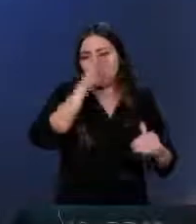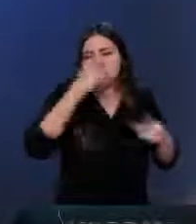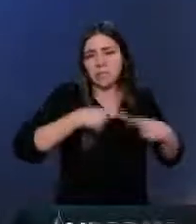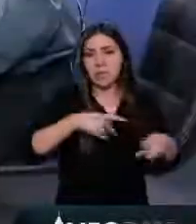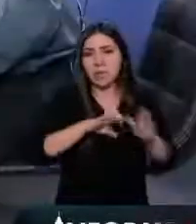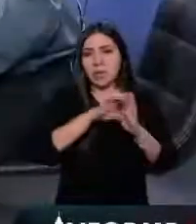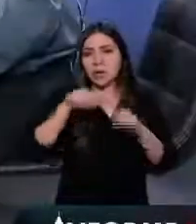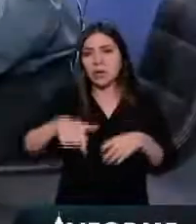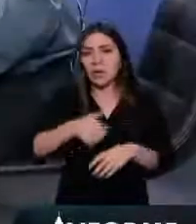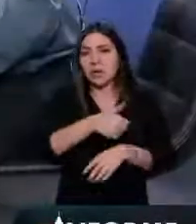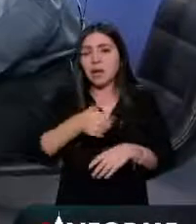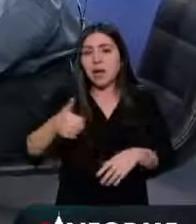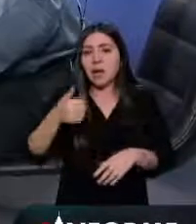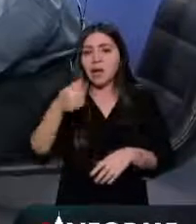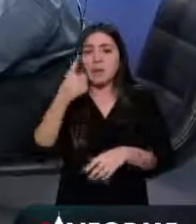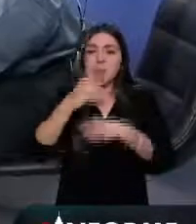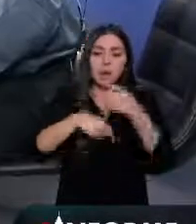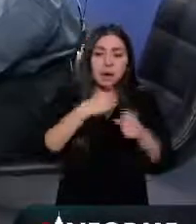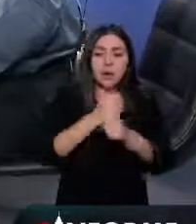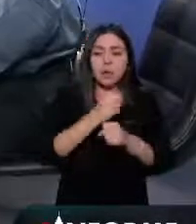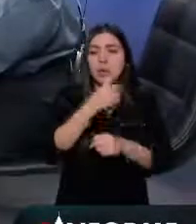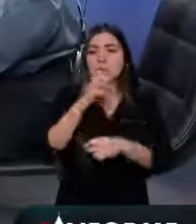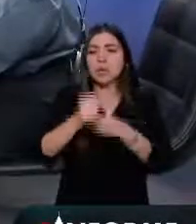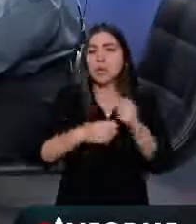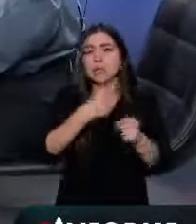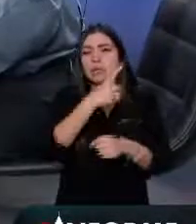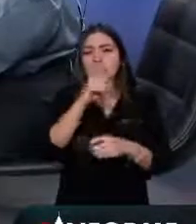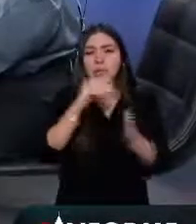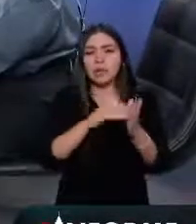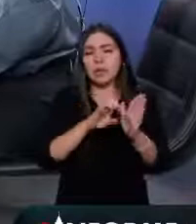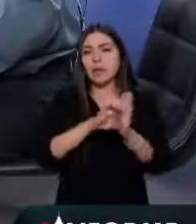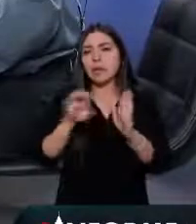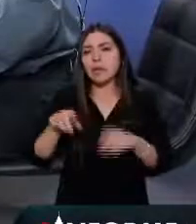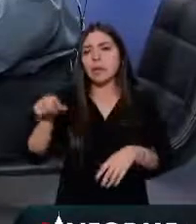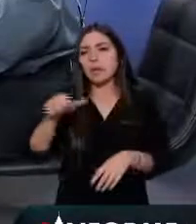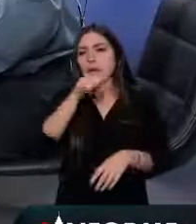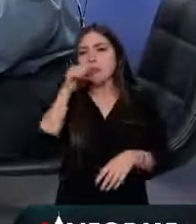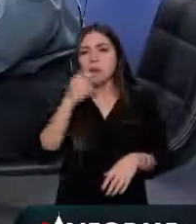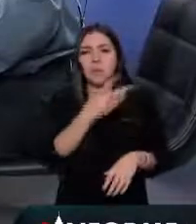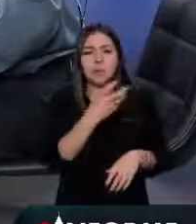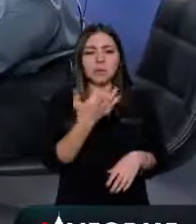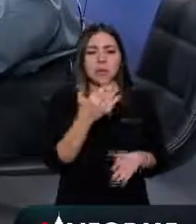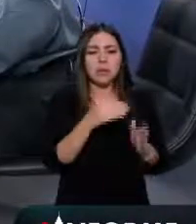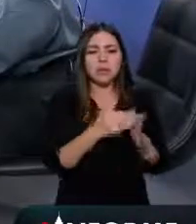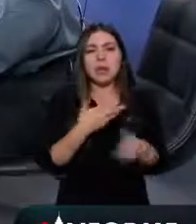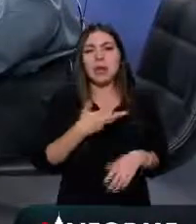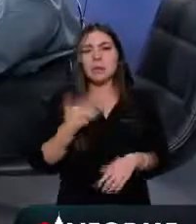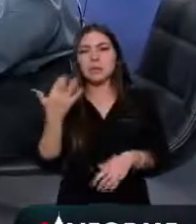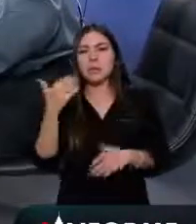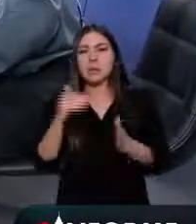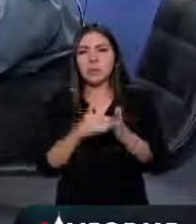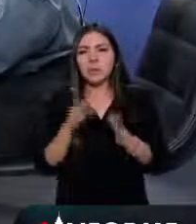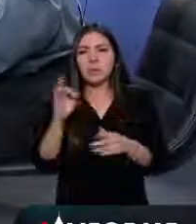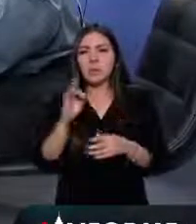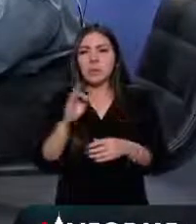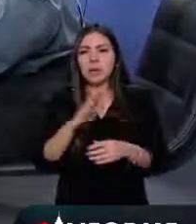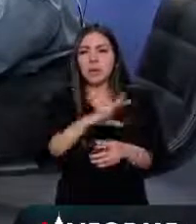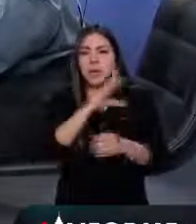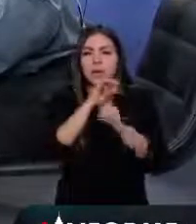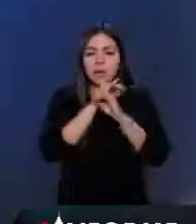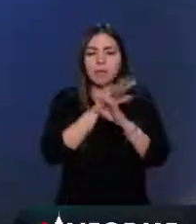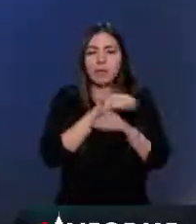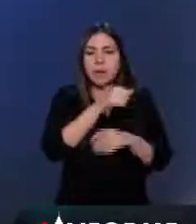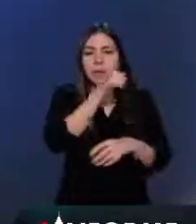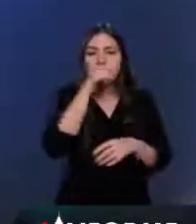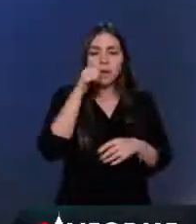al año o a los diez años, lo que fuera, en Benito Juárez que tiene cuatrocientos cincuenta mil hay cincuenta mil. Si tú te vas a los números absolutos, pues Benito